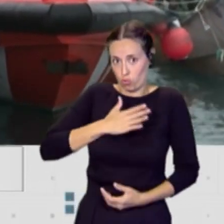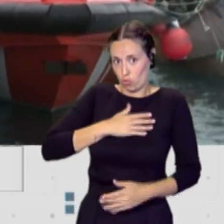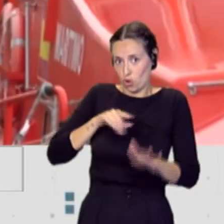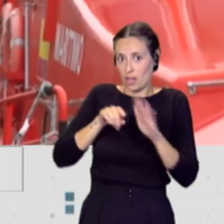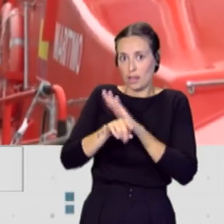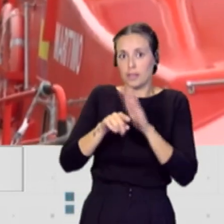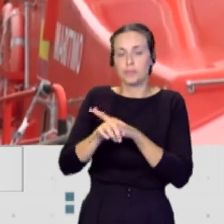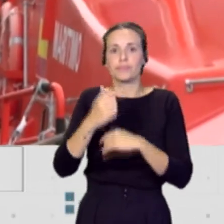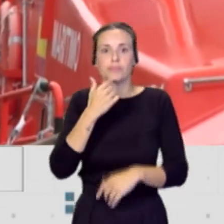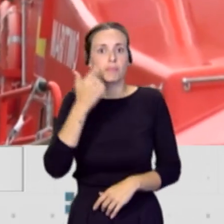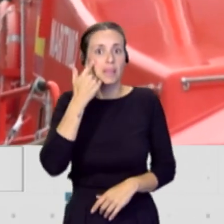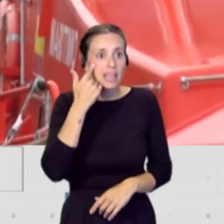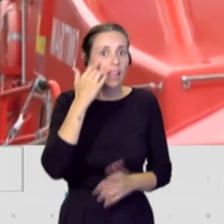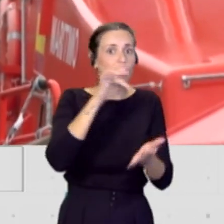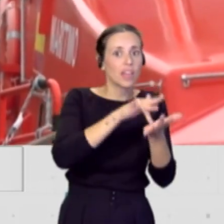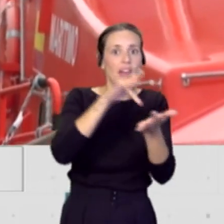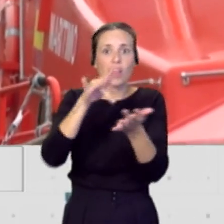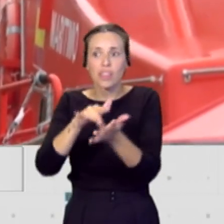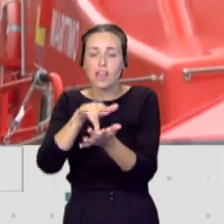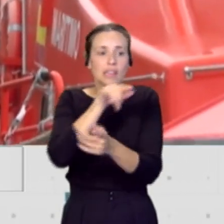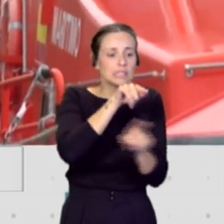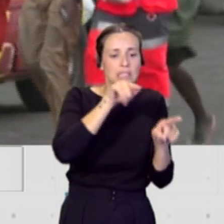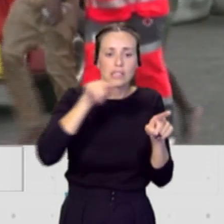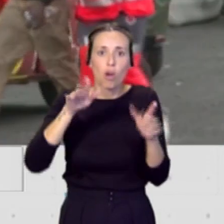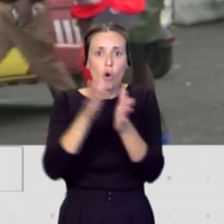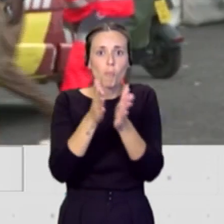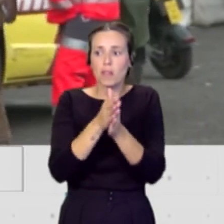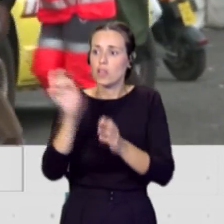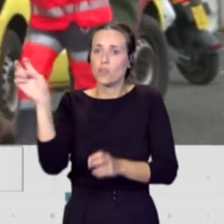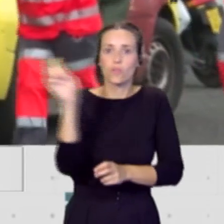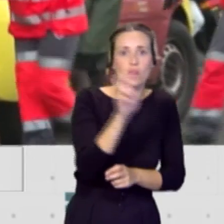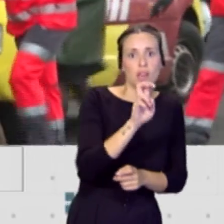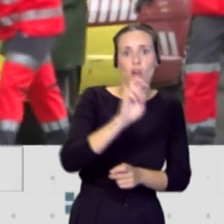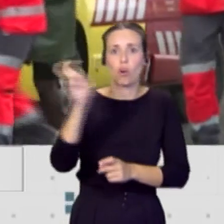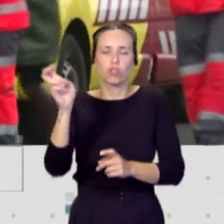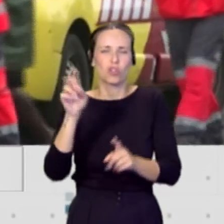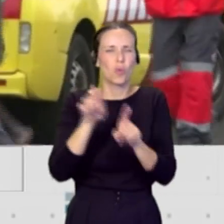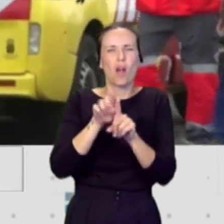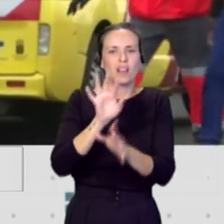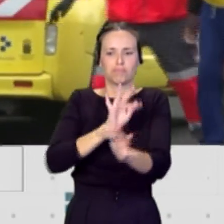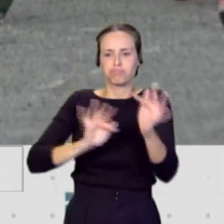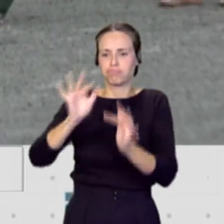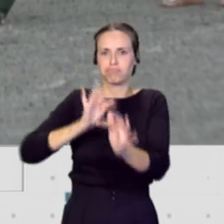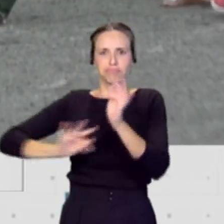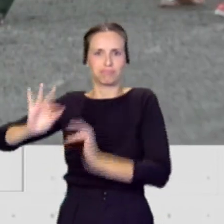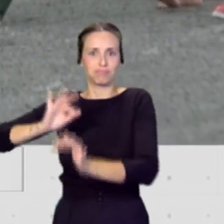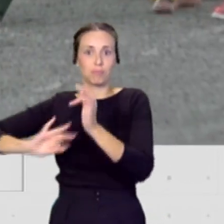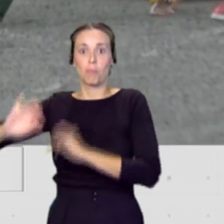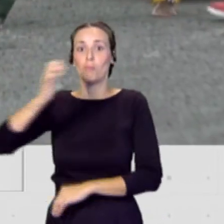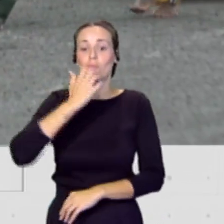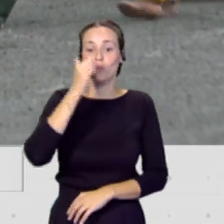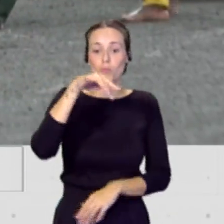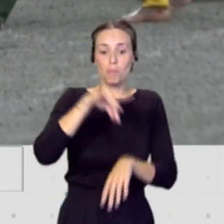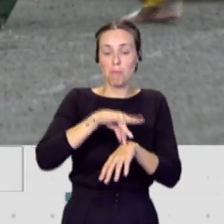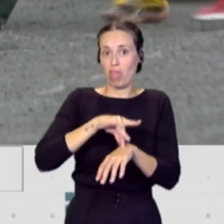decirnos, mira, pues este día, este día va este compañero, pues la semana que viene va el otro y así, se van a incorporar, por eso, hoy empieza un médico